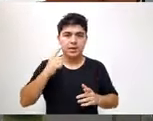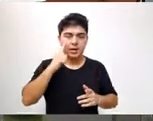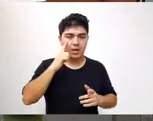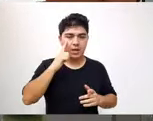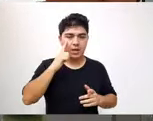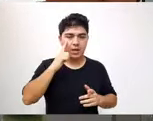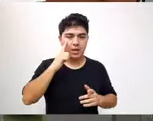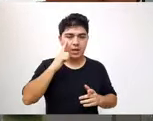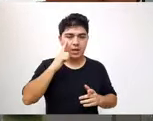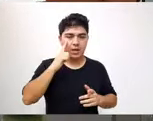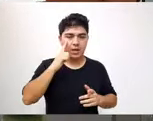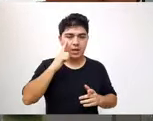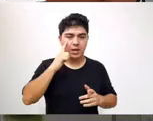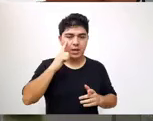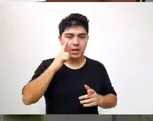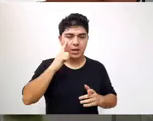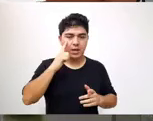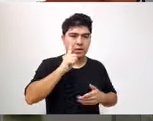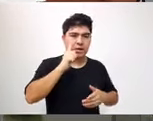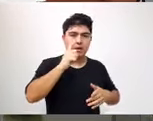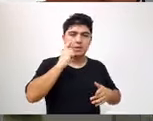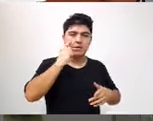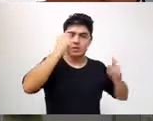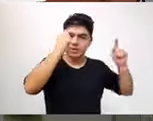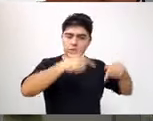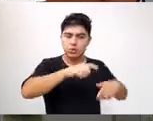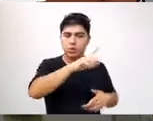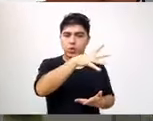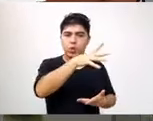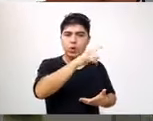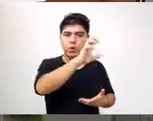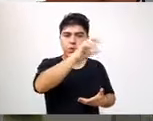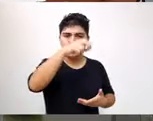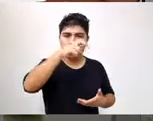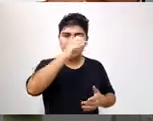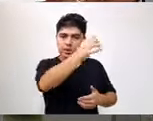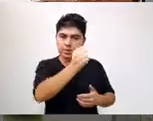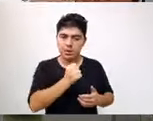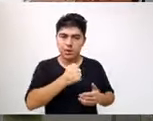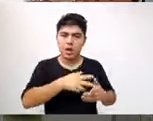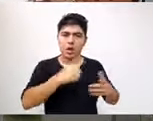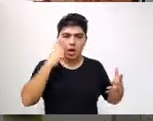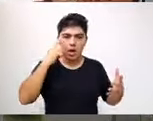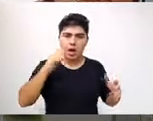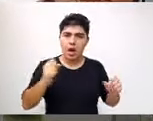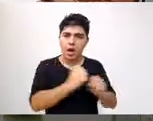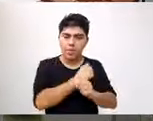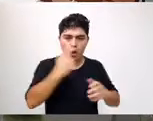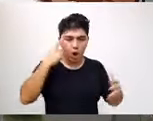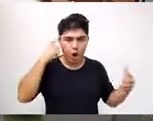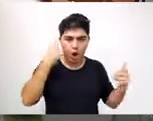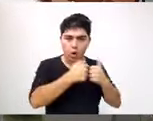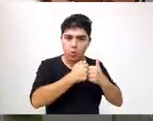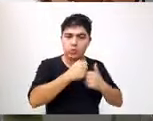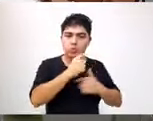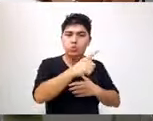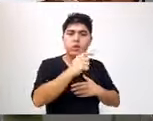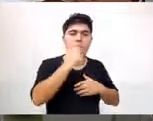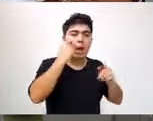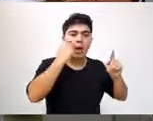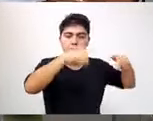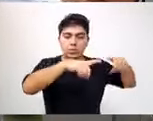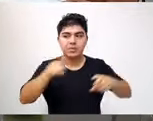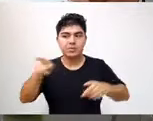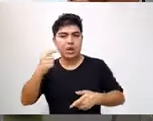Ejecutivo Municipal de Juegos de Azar, aprueba el convenio que deberá suscribirse entre dicho Instituto y la